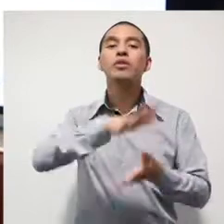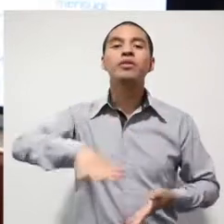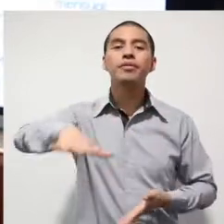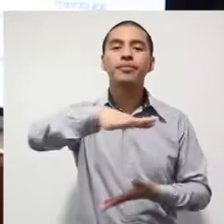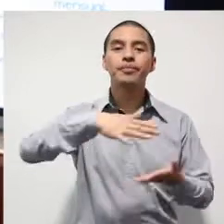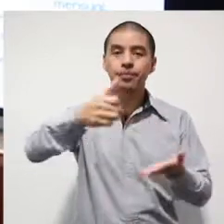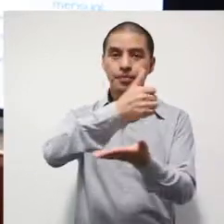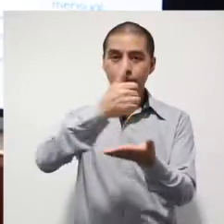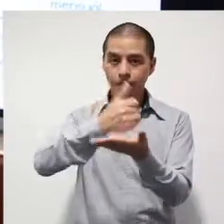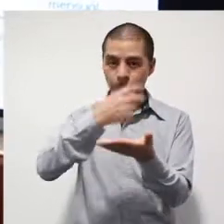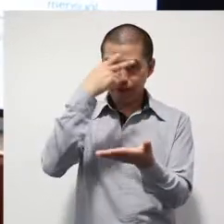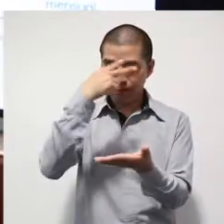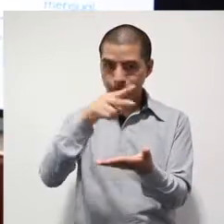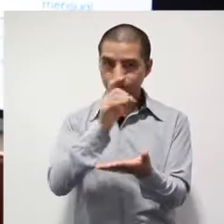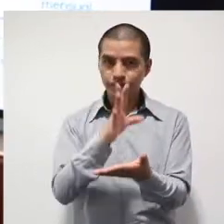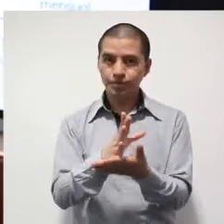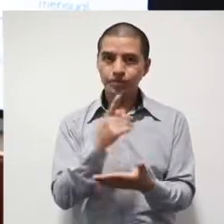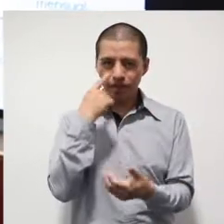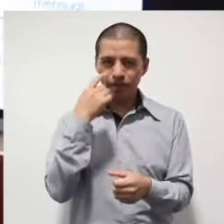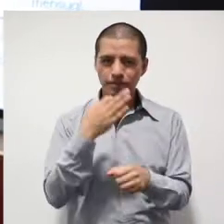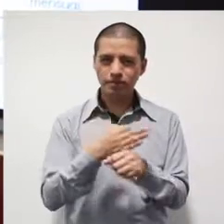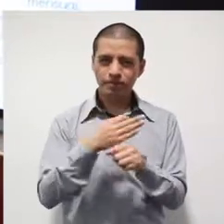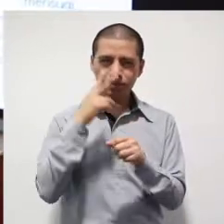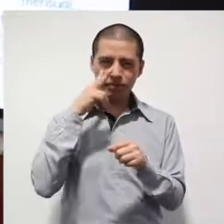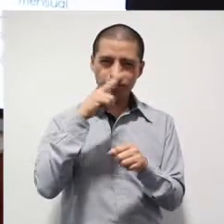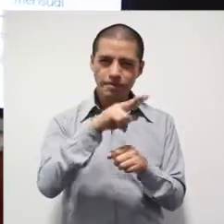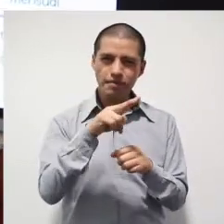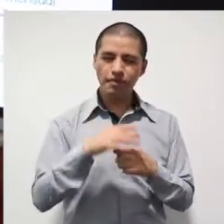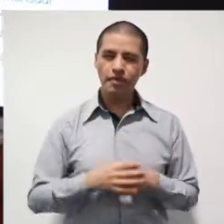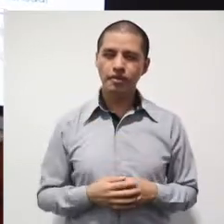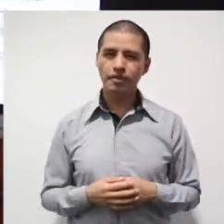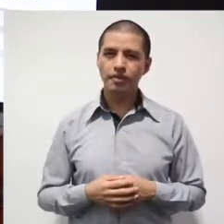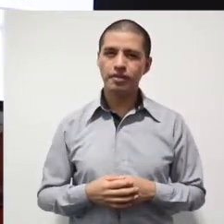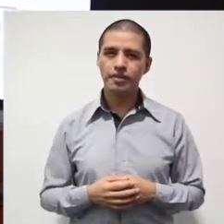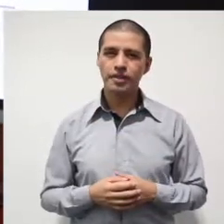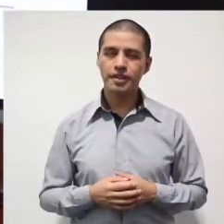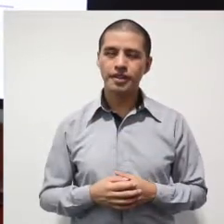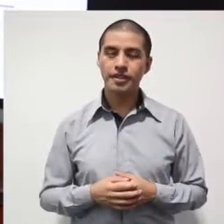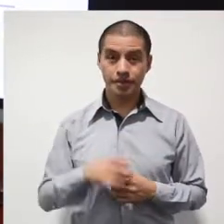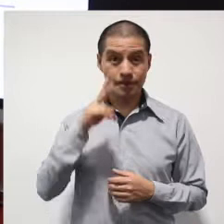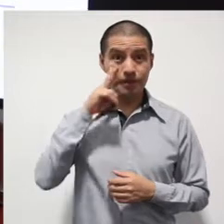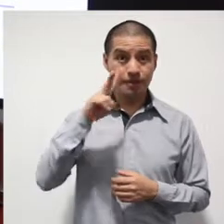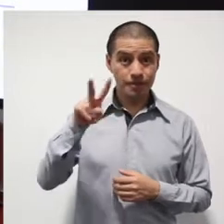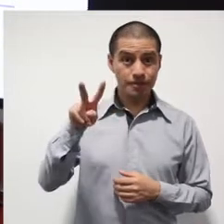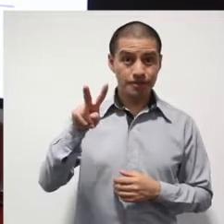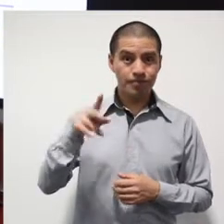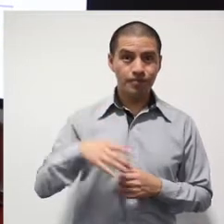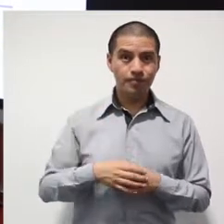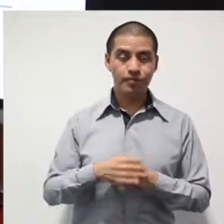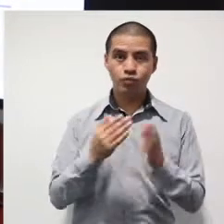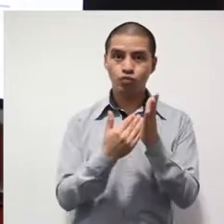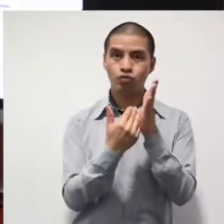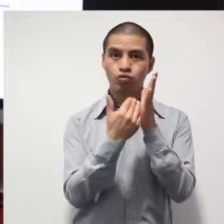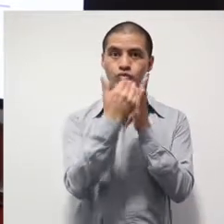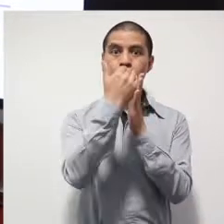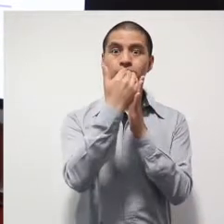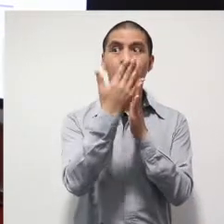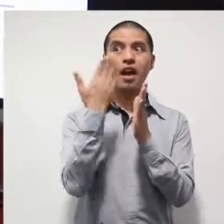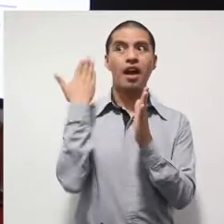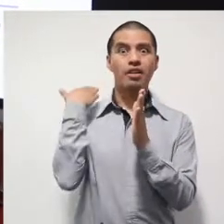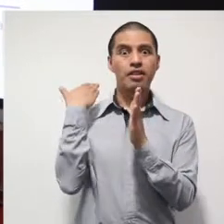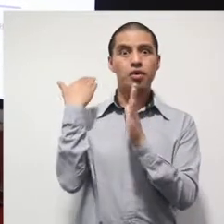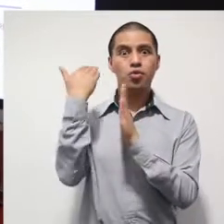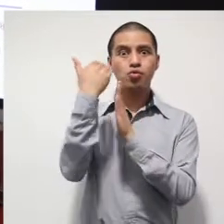México. Aquí lo puedes ver, cómo se da un aumento cuando venías en